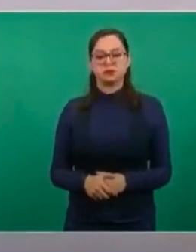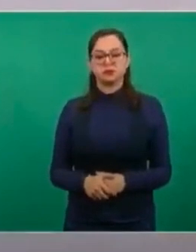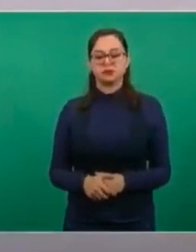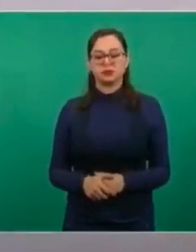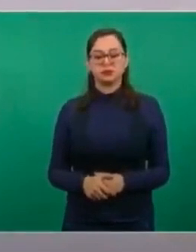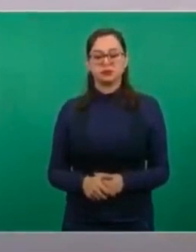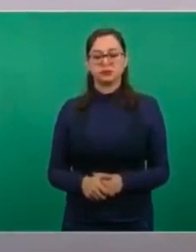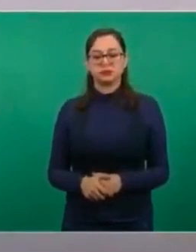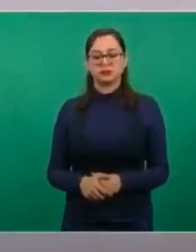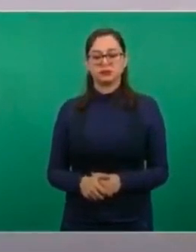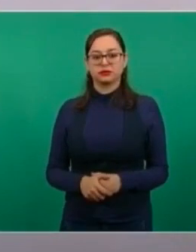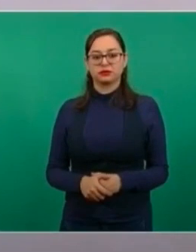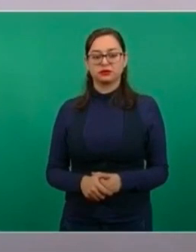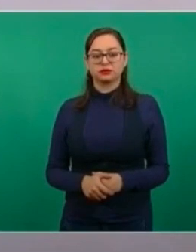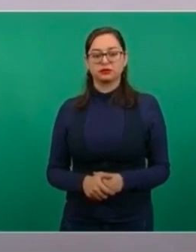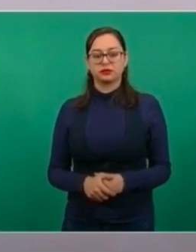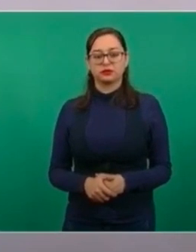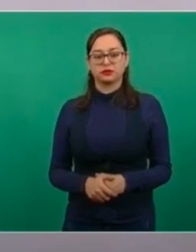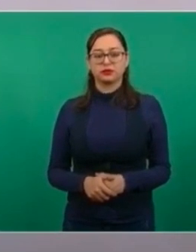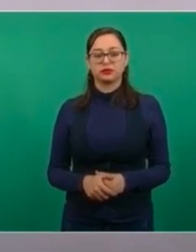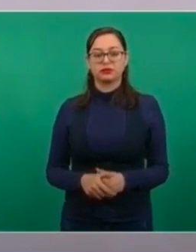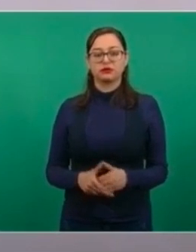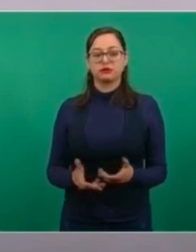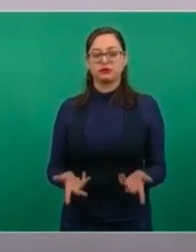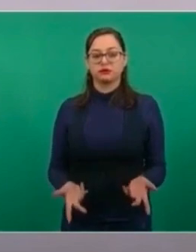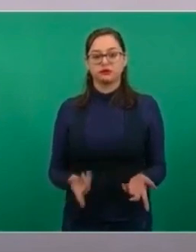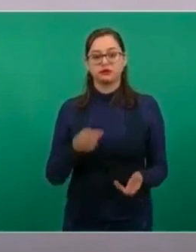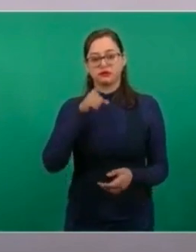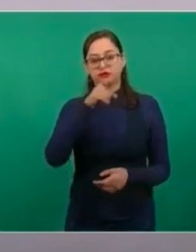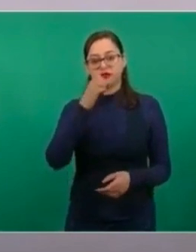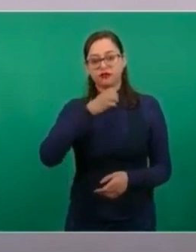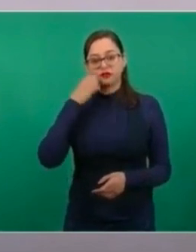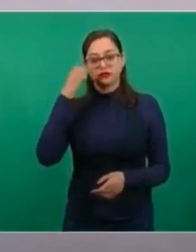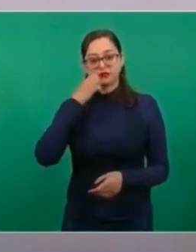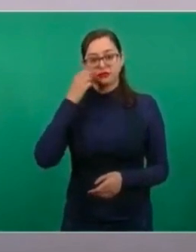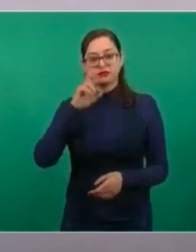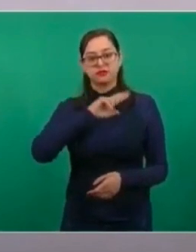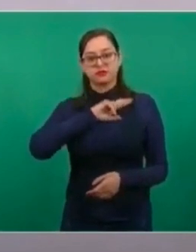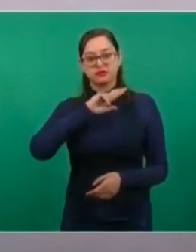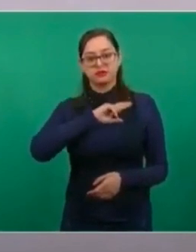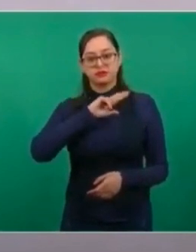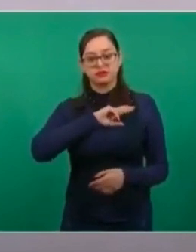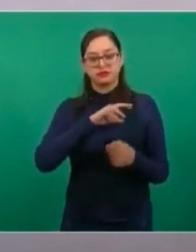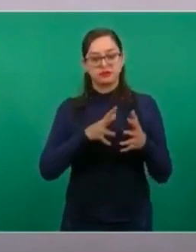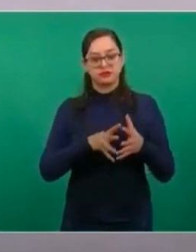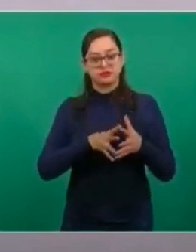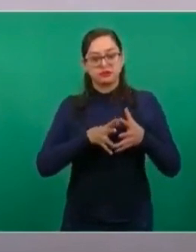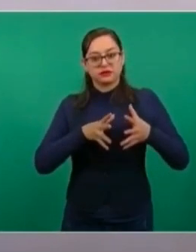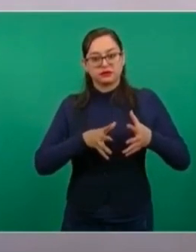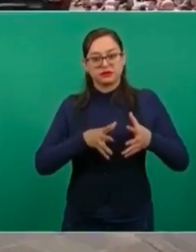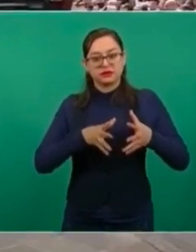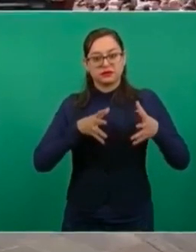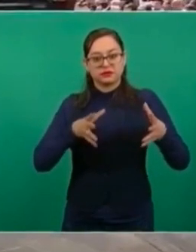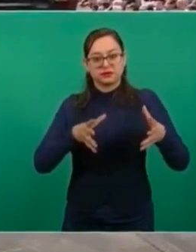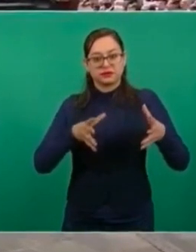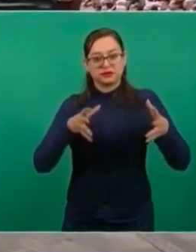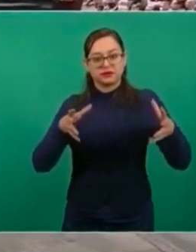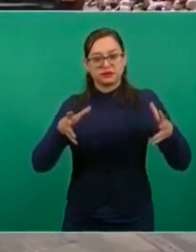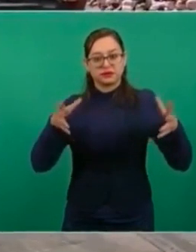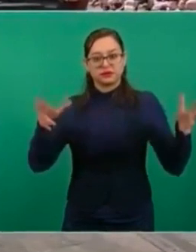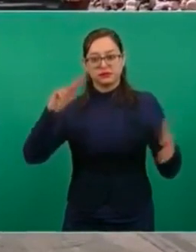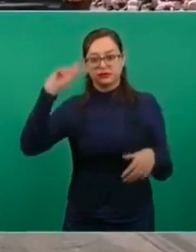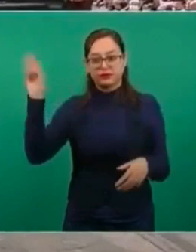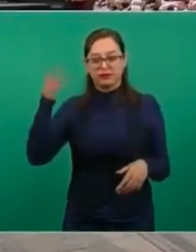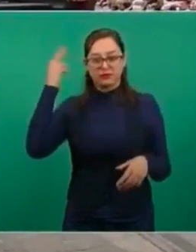que creciera la matrícula de estudiantes de universidades